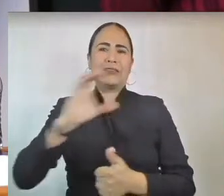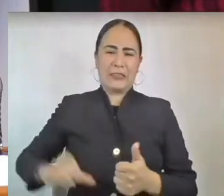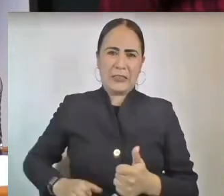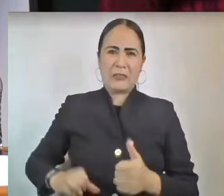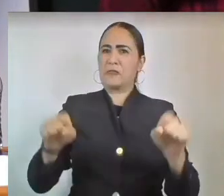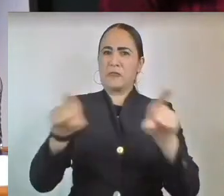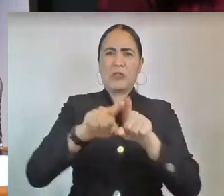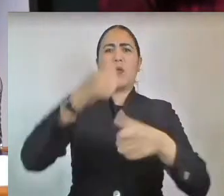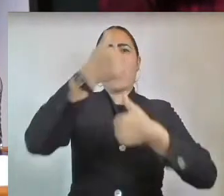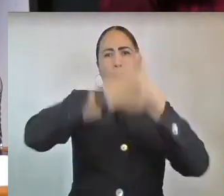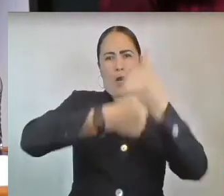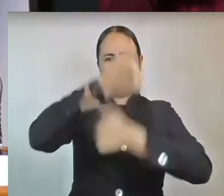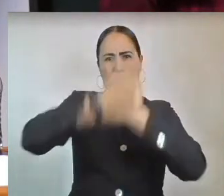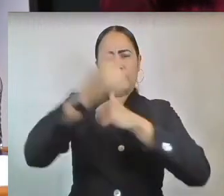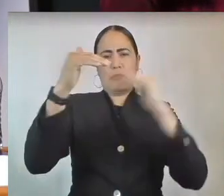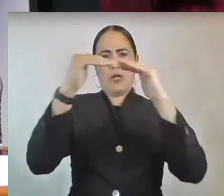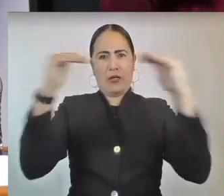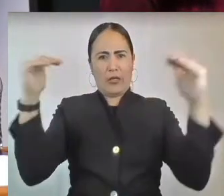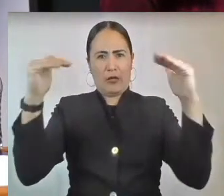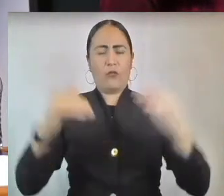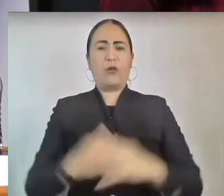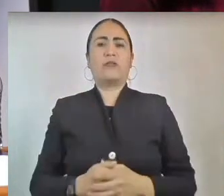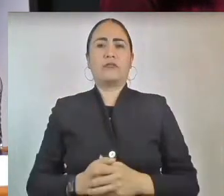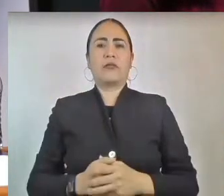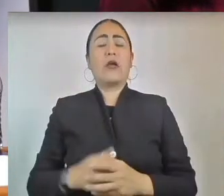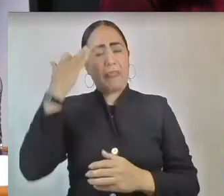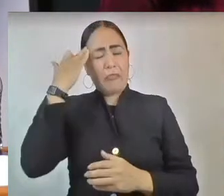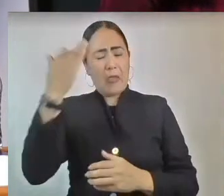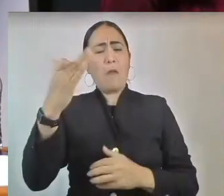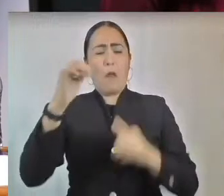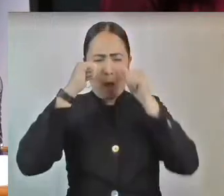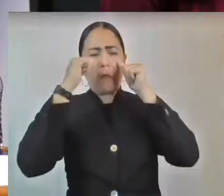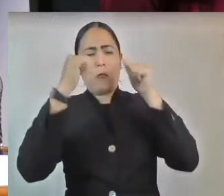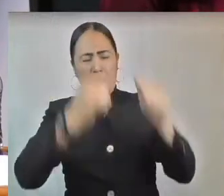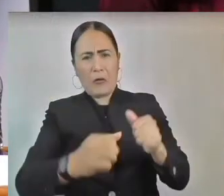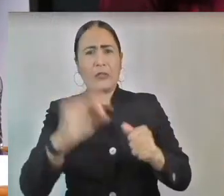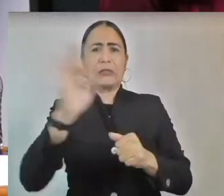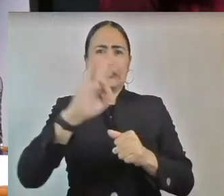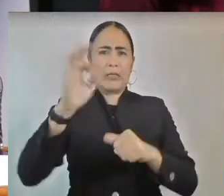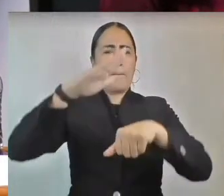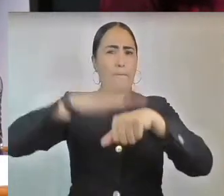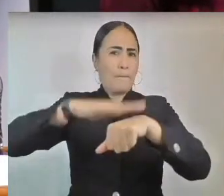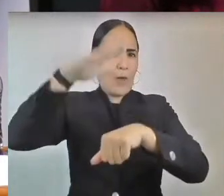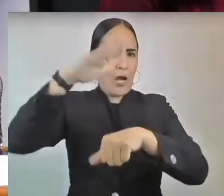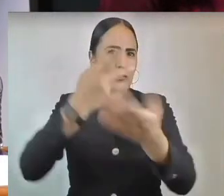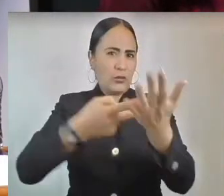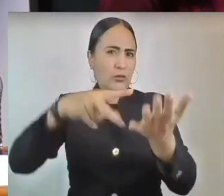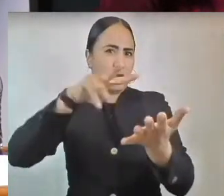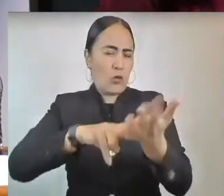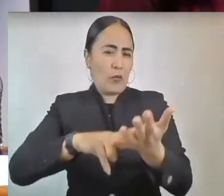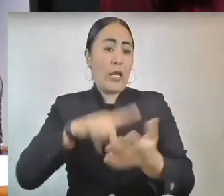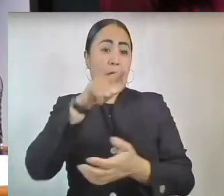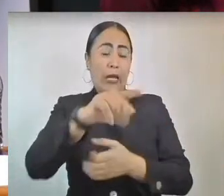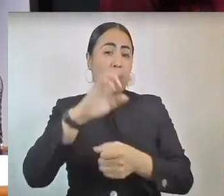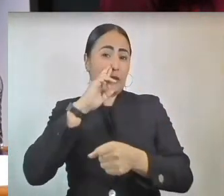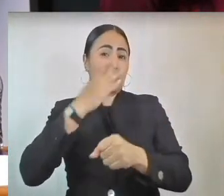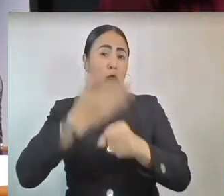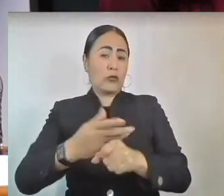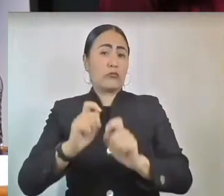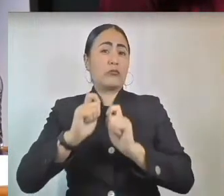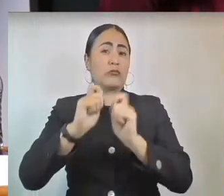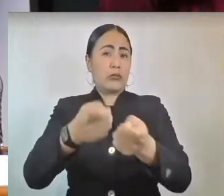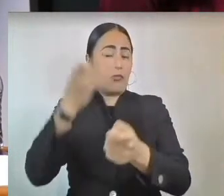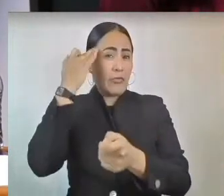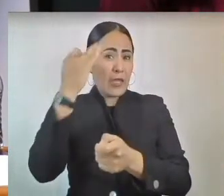considerado para ocupar el cargo un periodo más. Durará en su responsabilidad cuatro años y sólo podrá ser